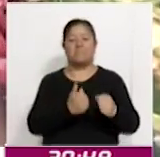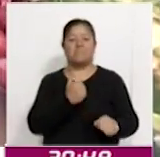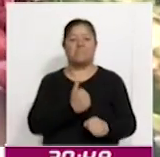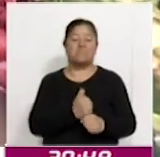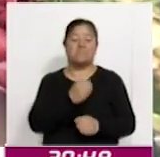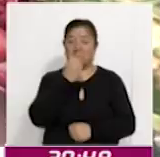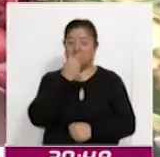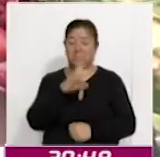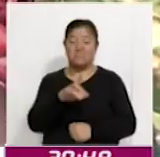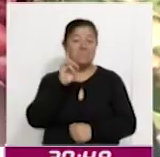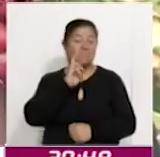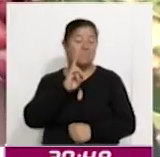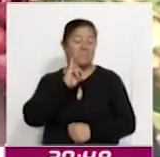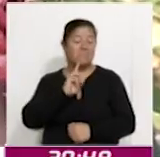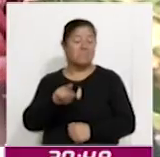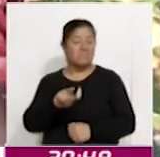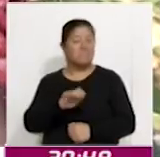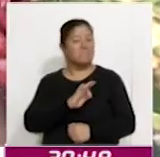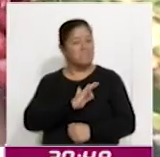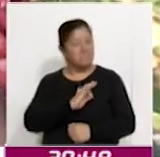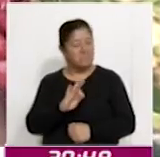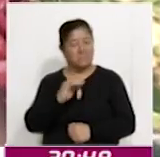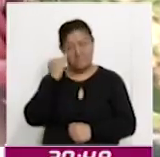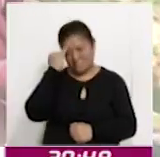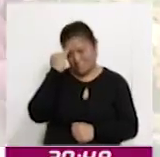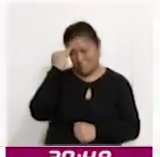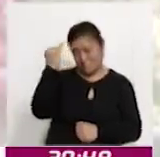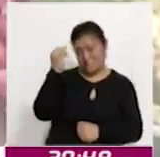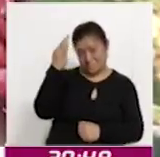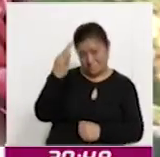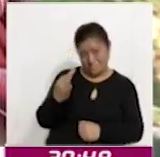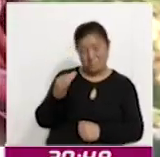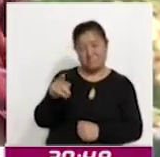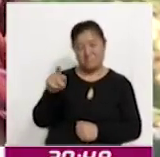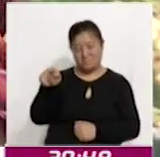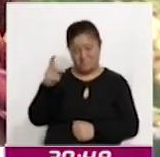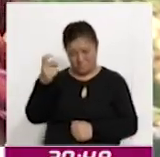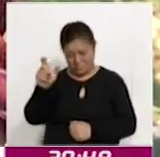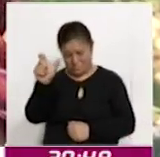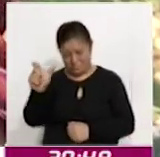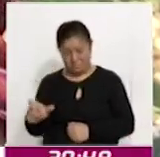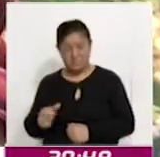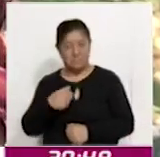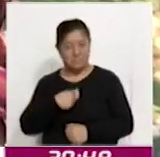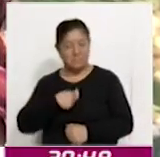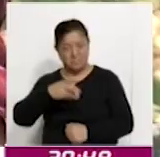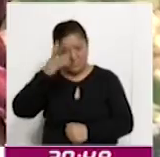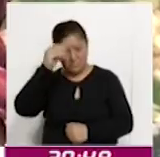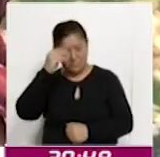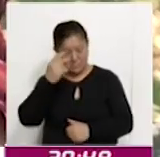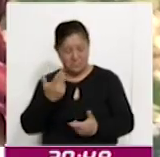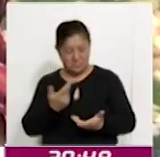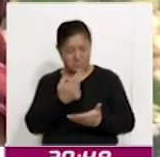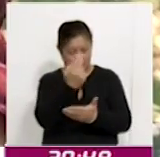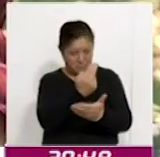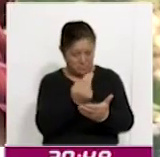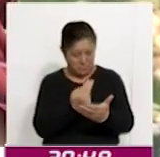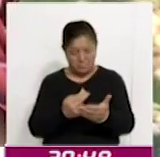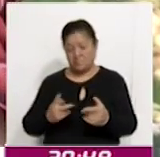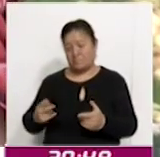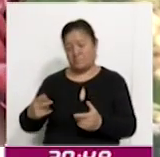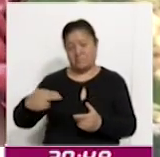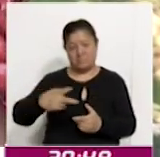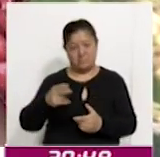crear y puede ser ella misma. Nos enseñan a patronar, nos enseñan a cortar, nos